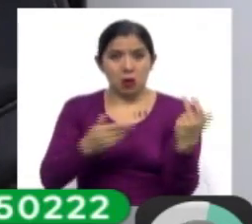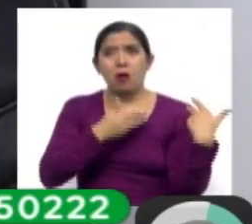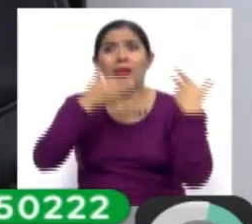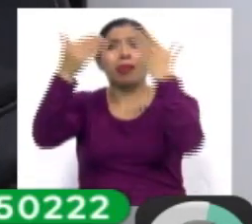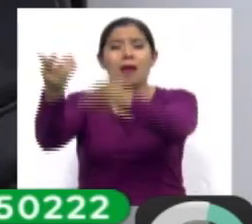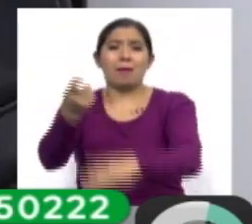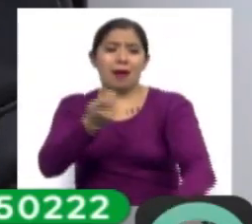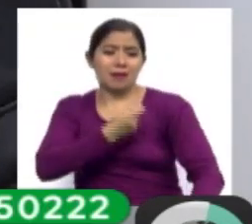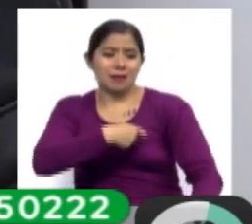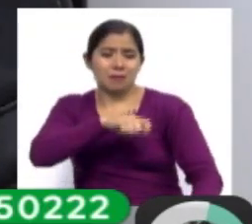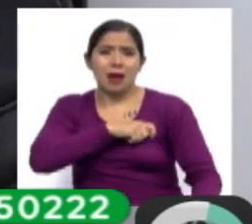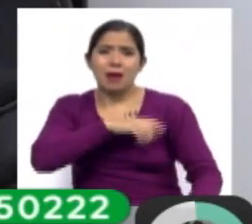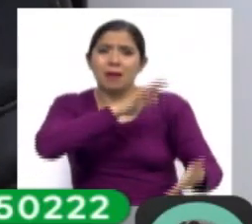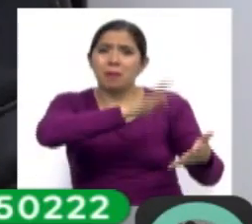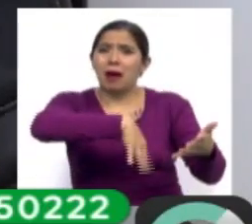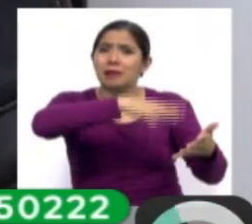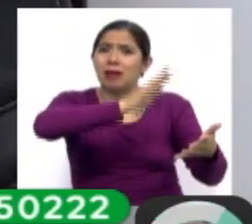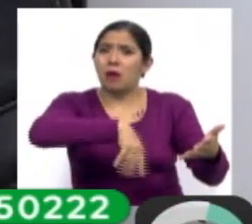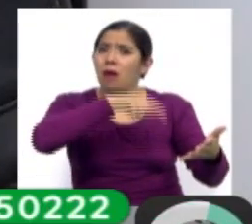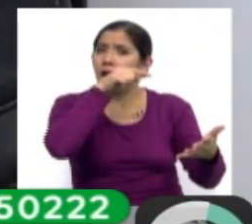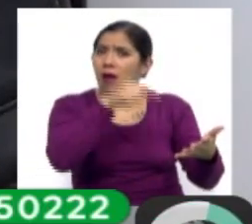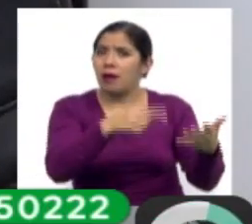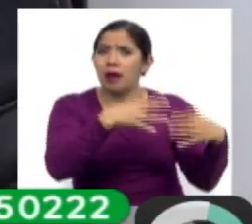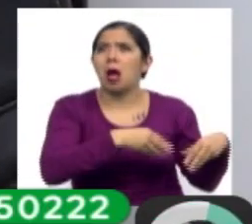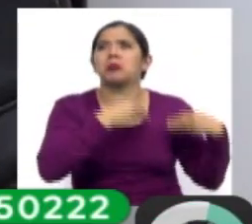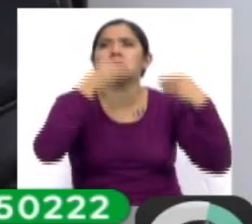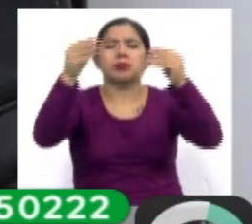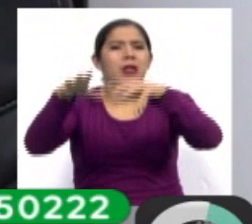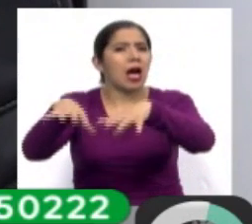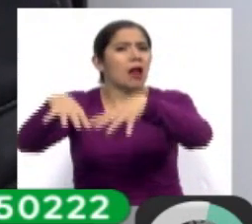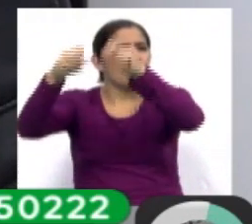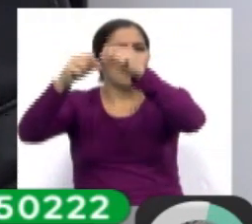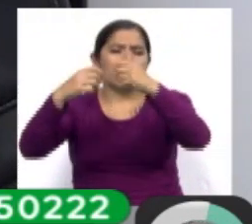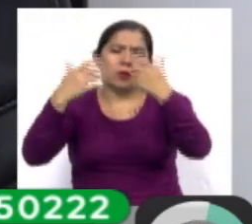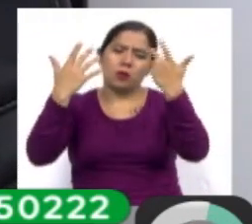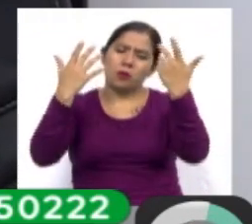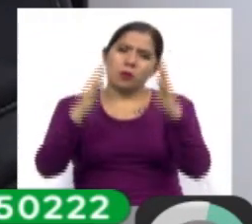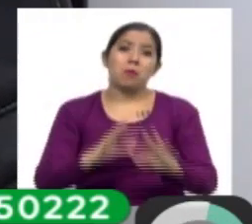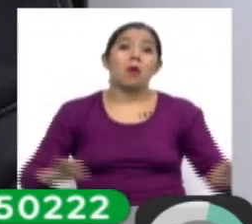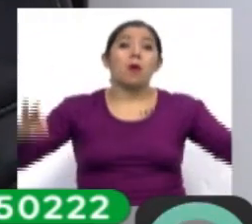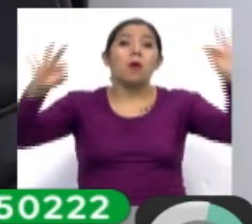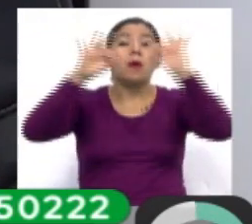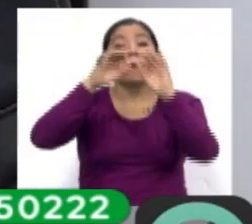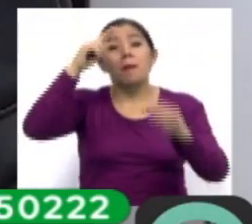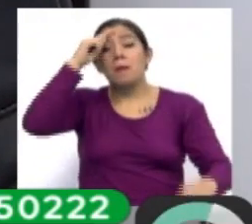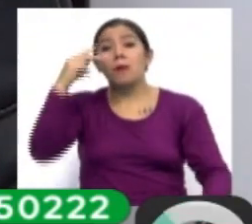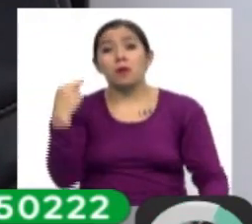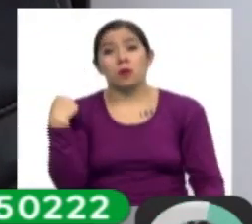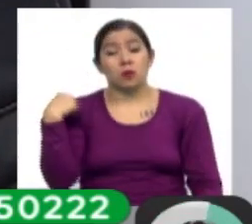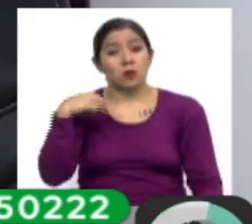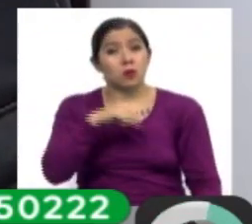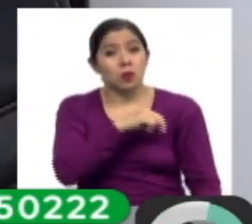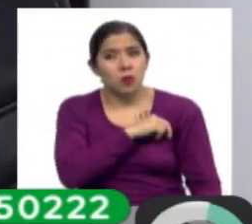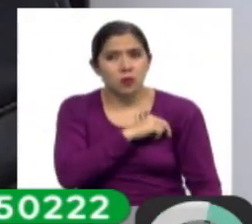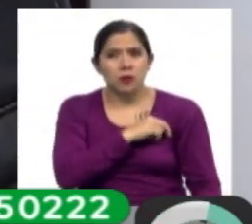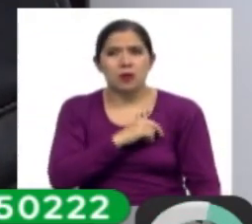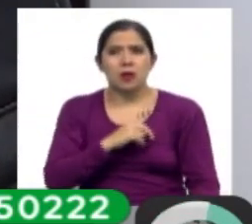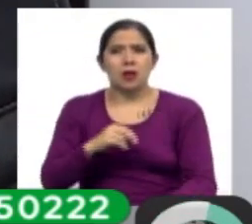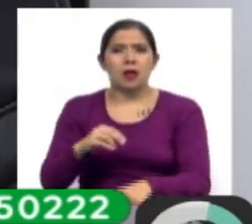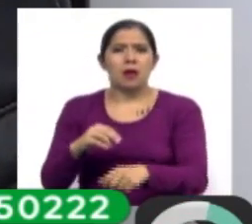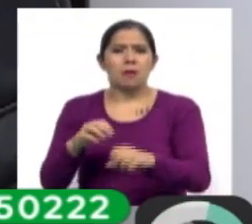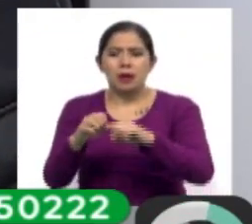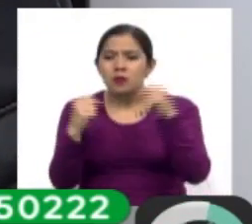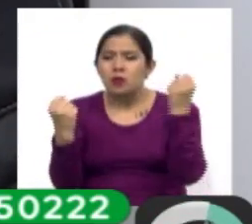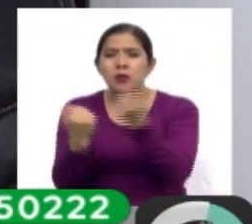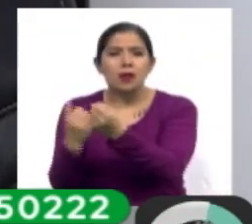hasta ahí han sido transportados y adoptados, entonces eso es muy importante para nosotros de nuevo, en el ánimo de llamar la atención de la